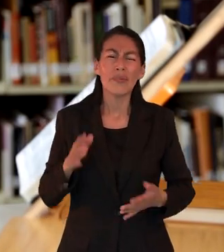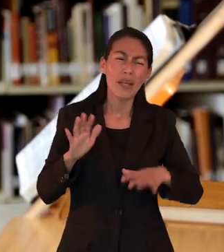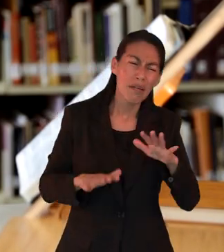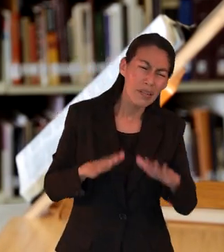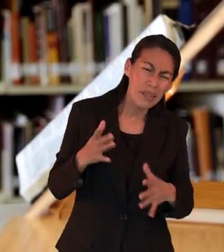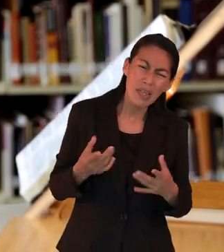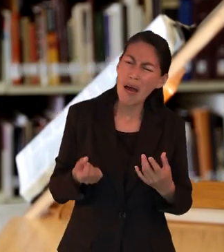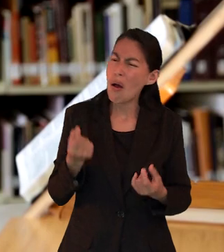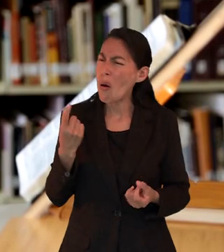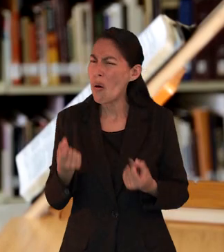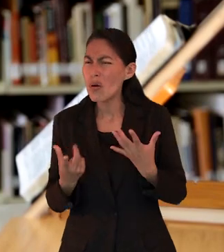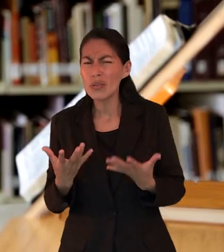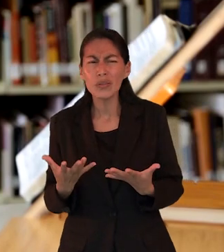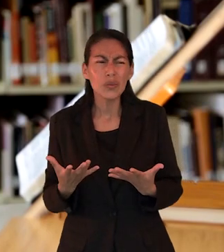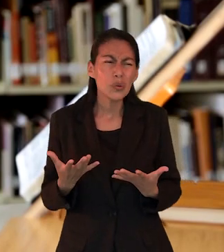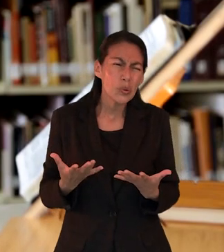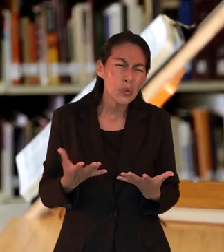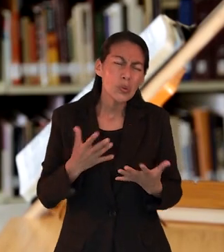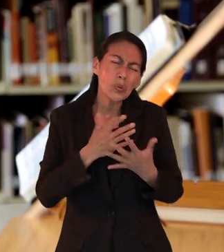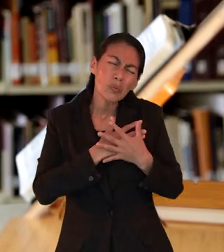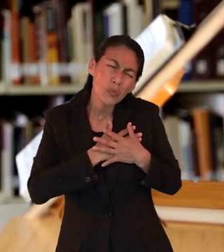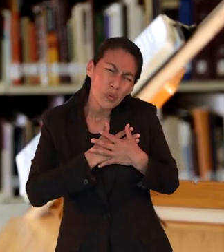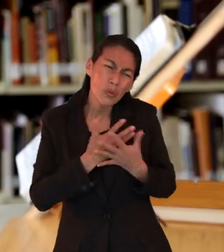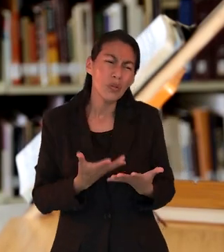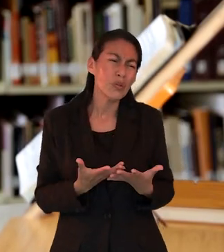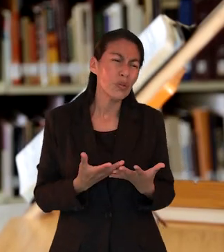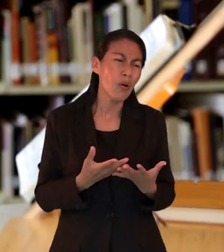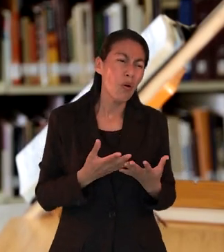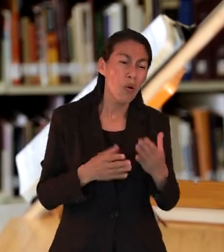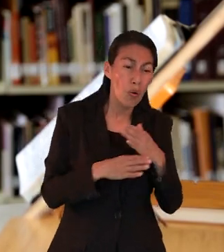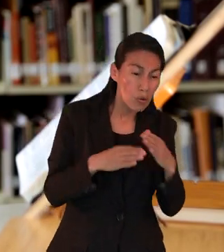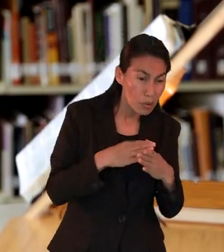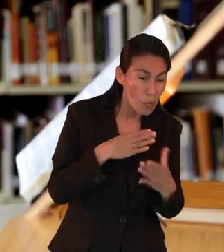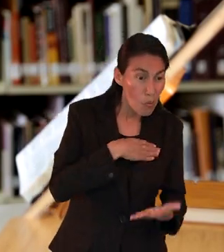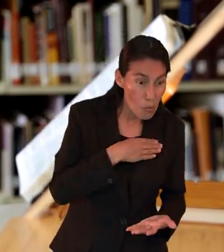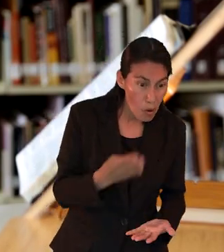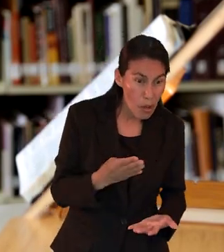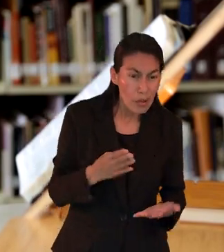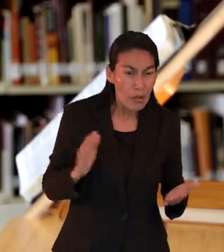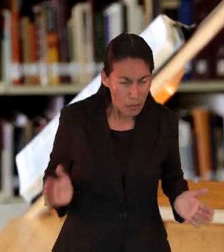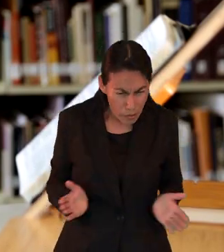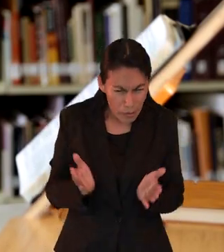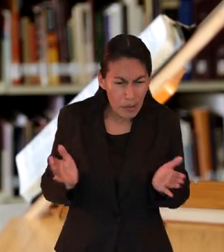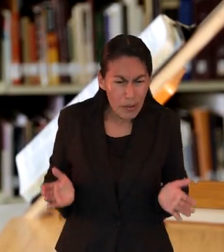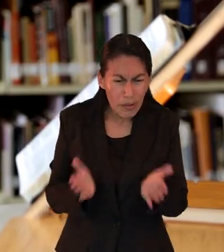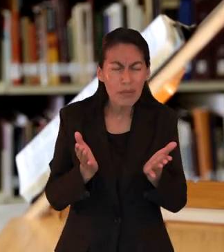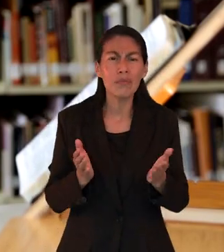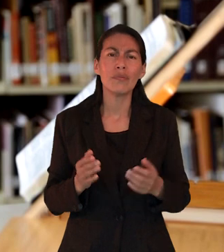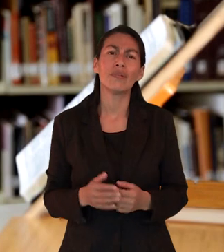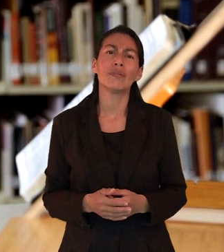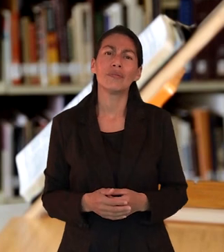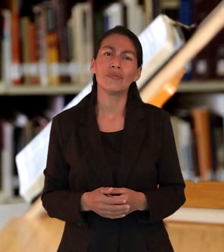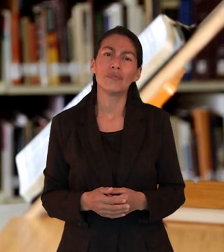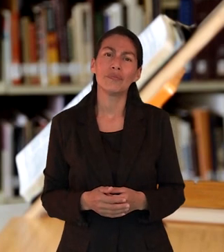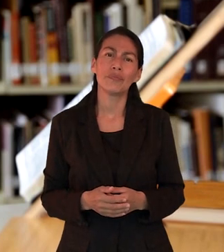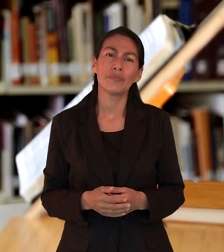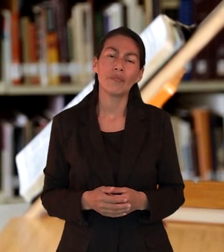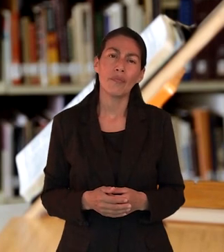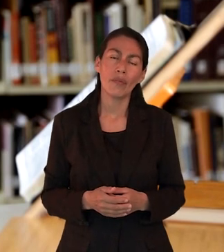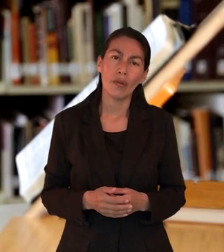exhortarnos, tenemos que hablarnos para el bien, para el amor, para las buenas obras.